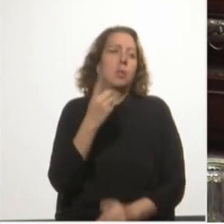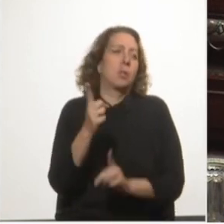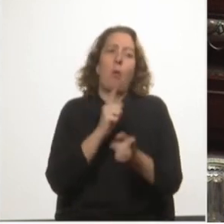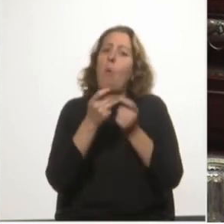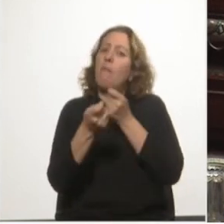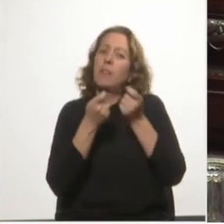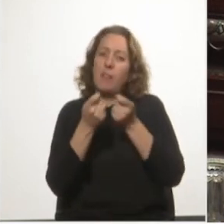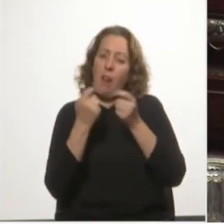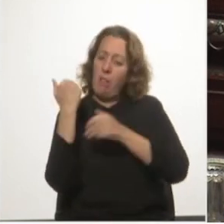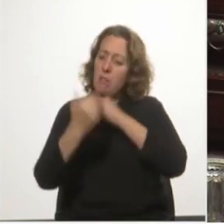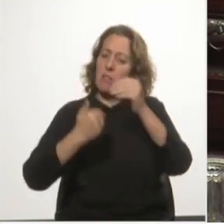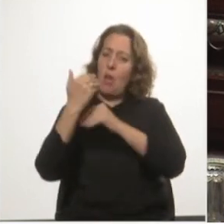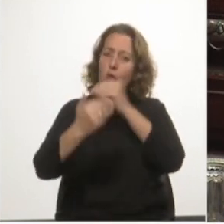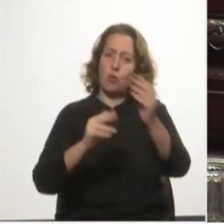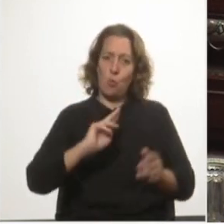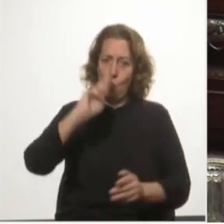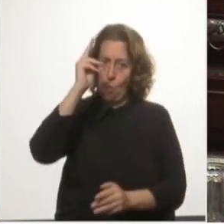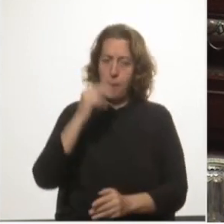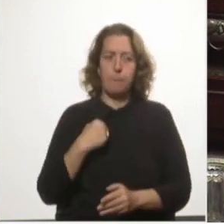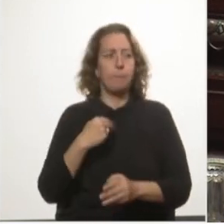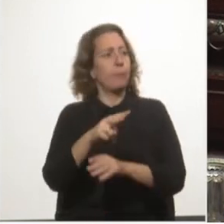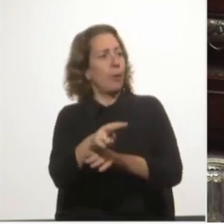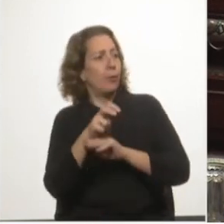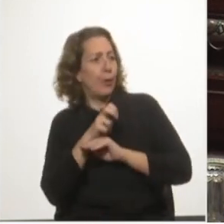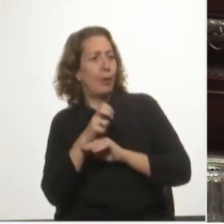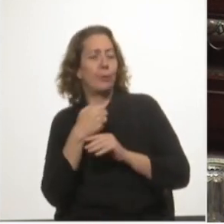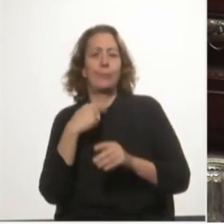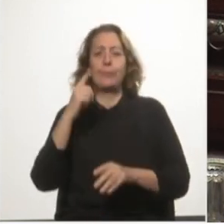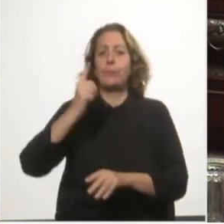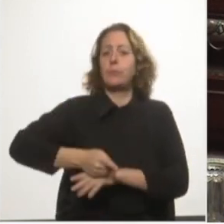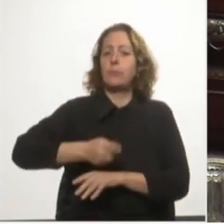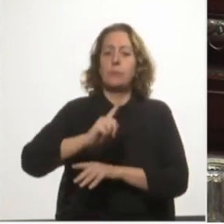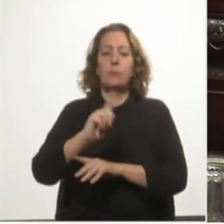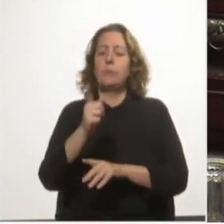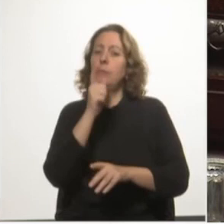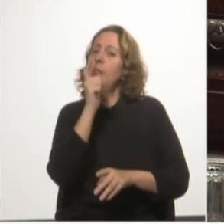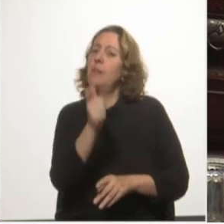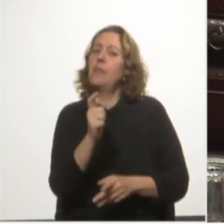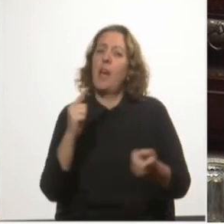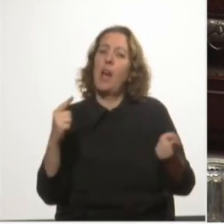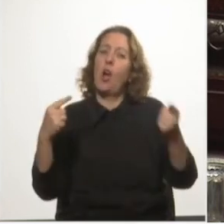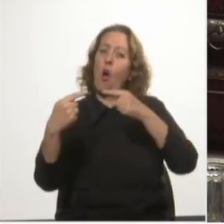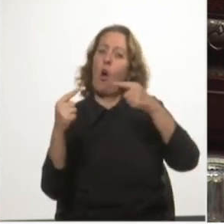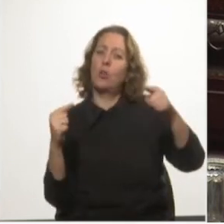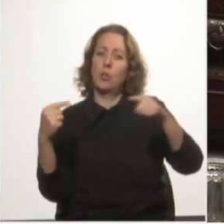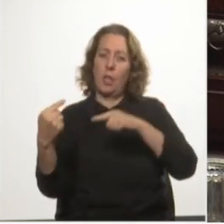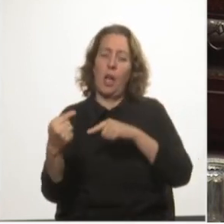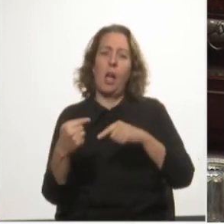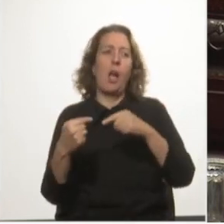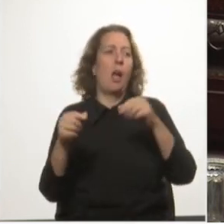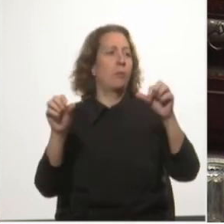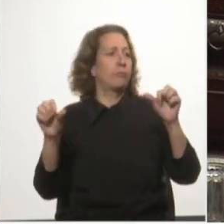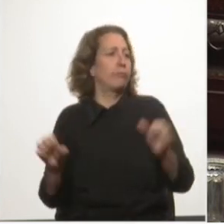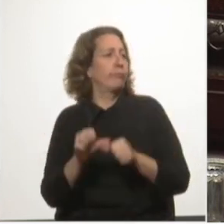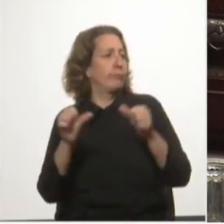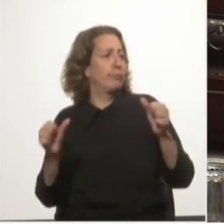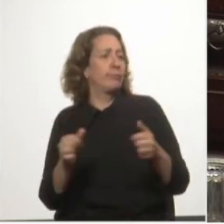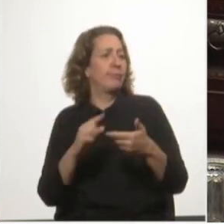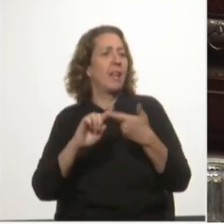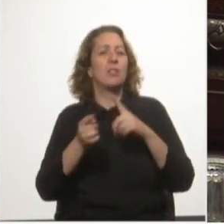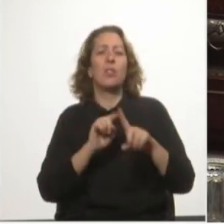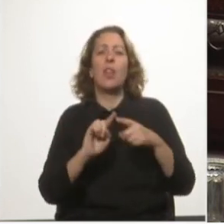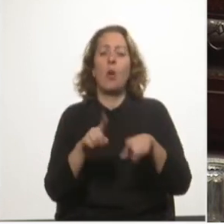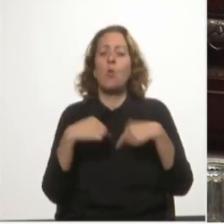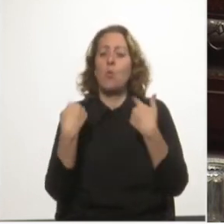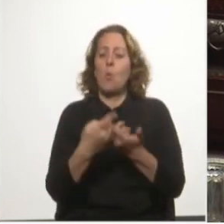país, controlar que sus decisiones no significaran ir contra construcciones históricas que están vinculadas a nuestra identidad